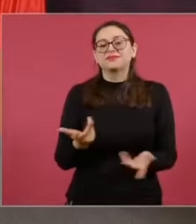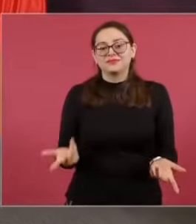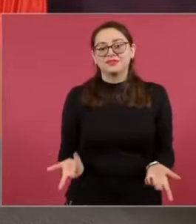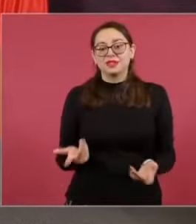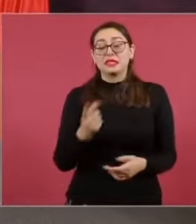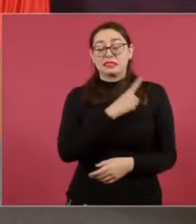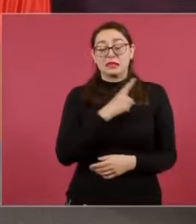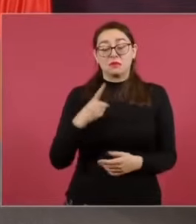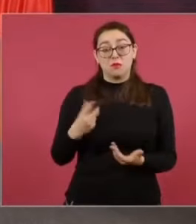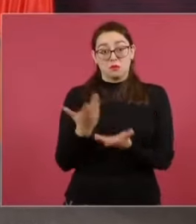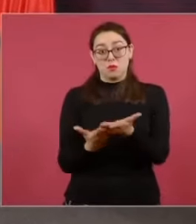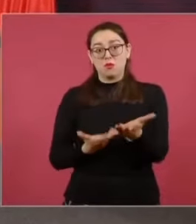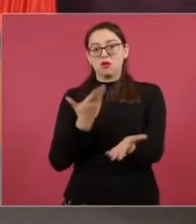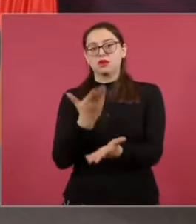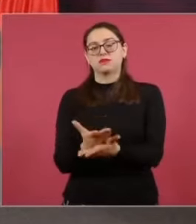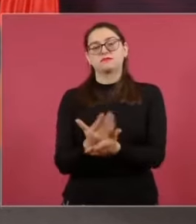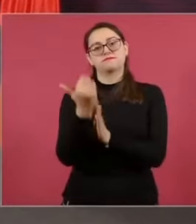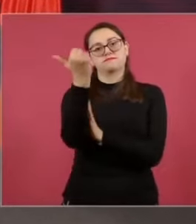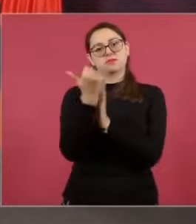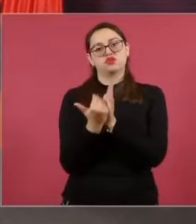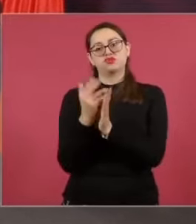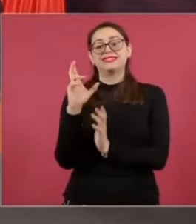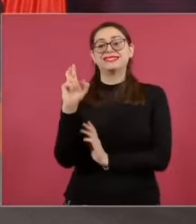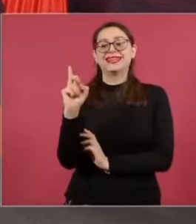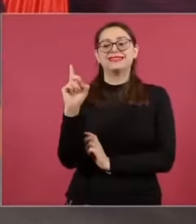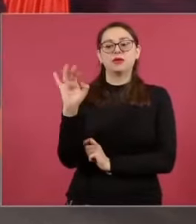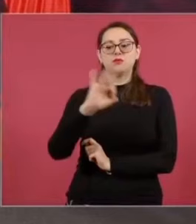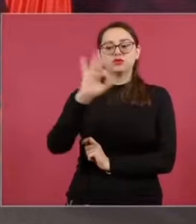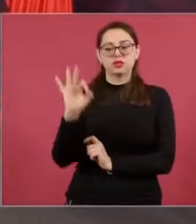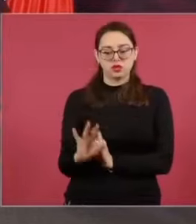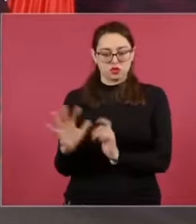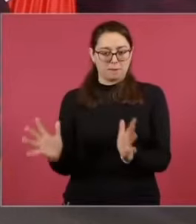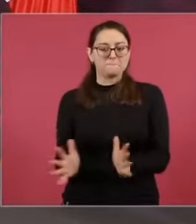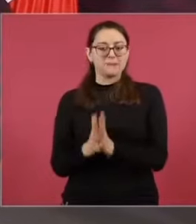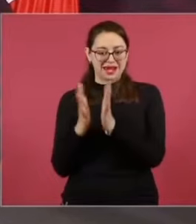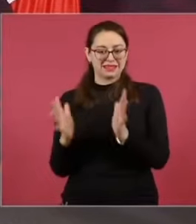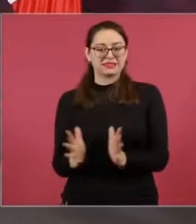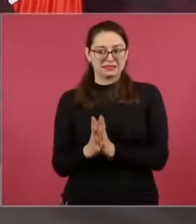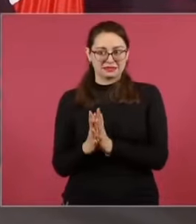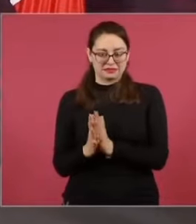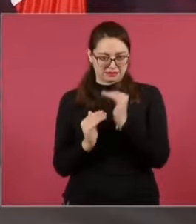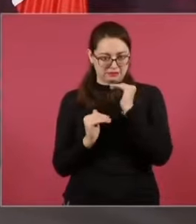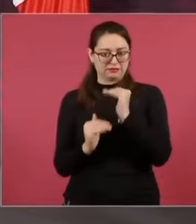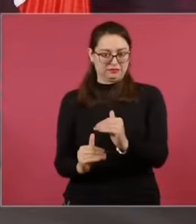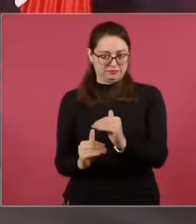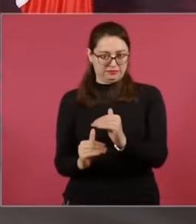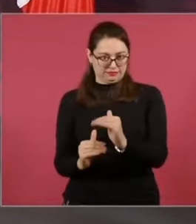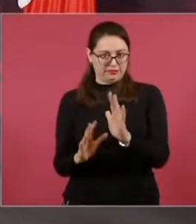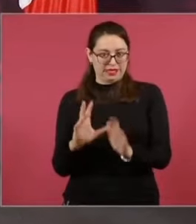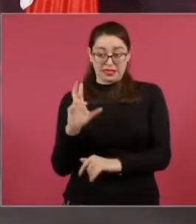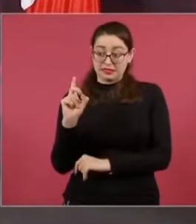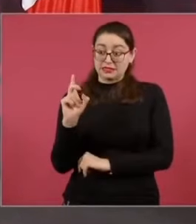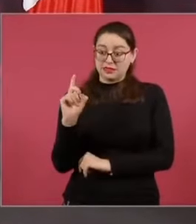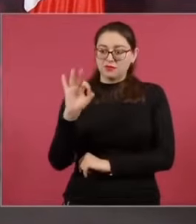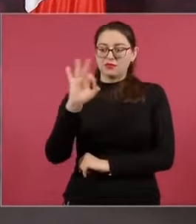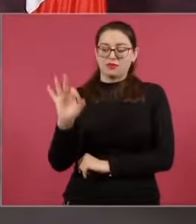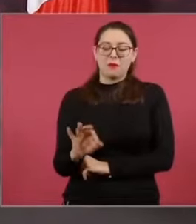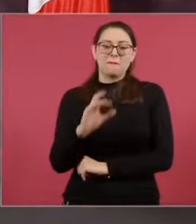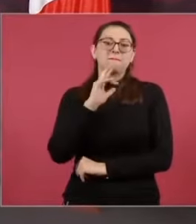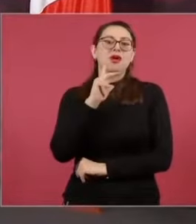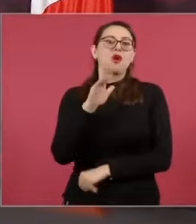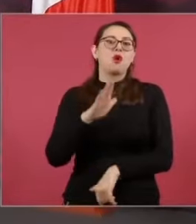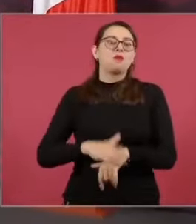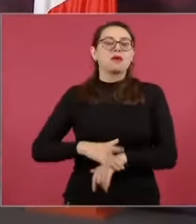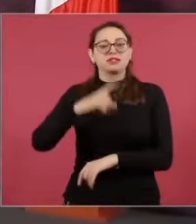se pone como límite el 30 por ciento de participación